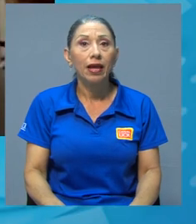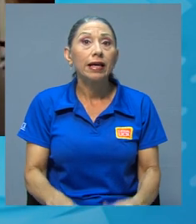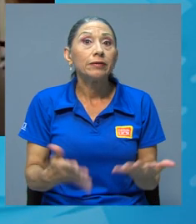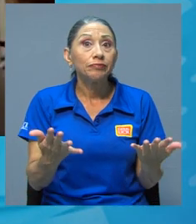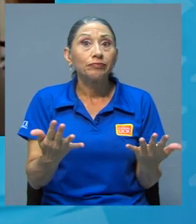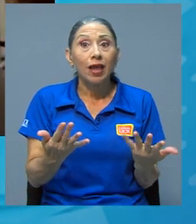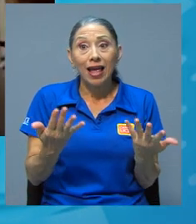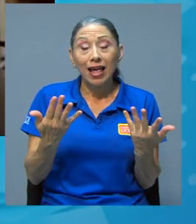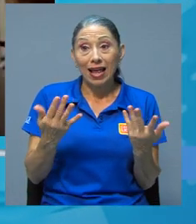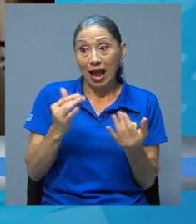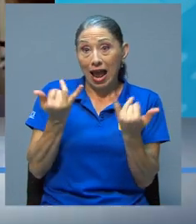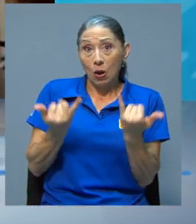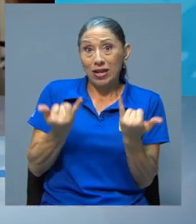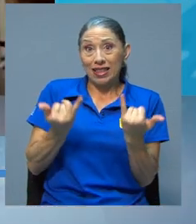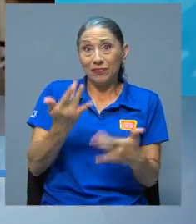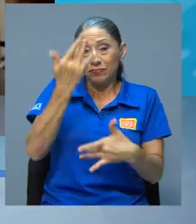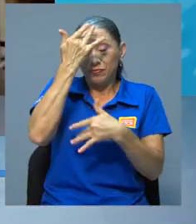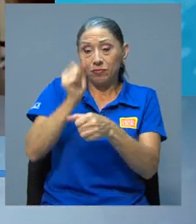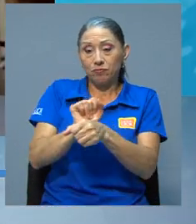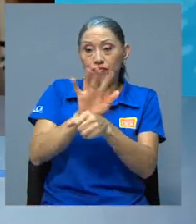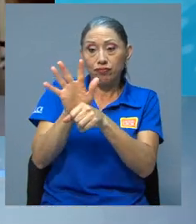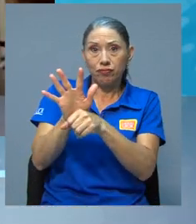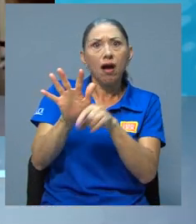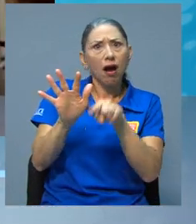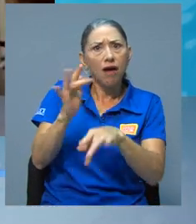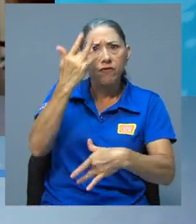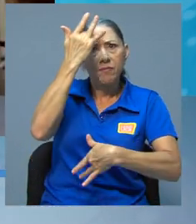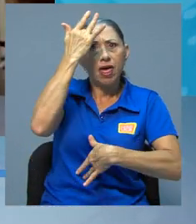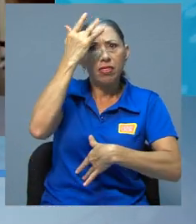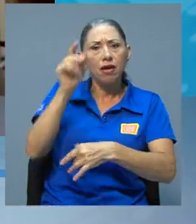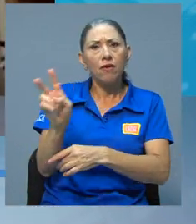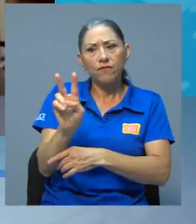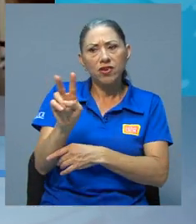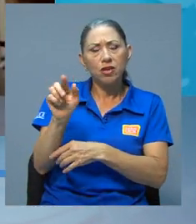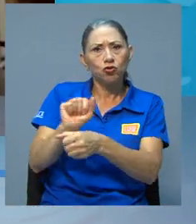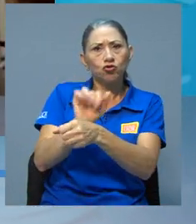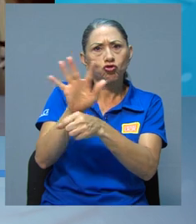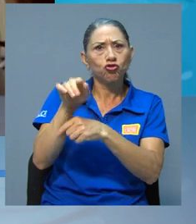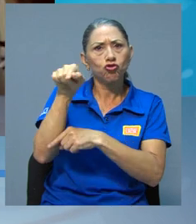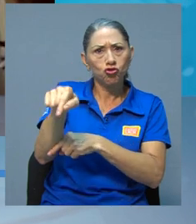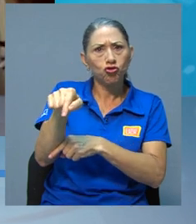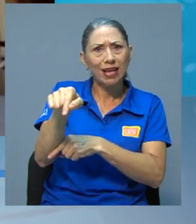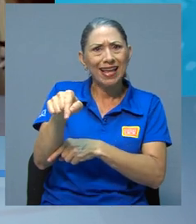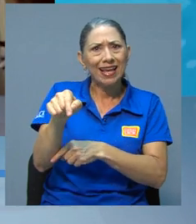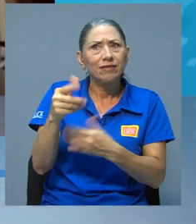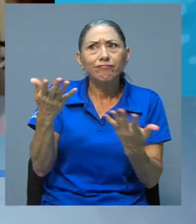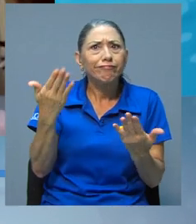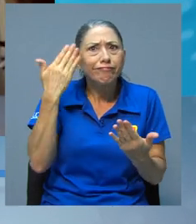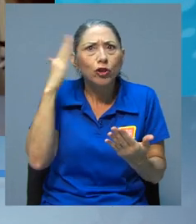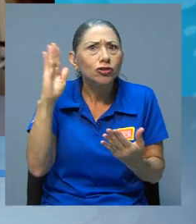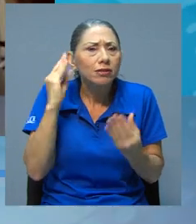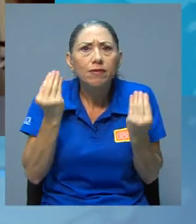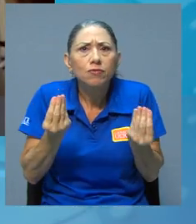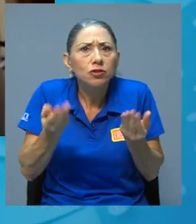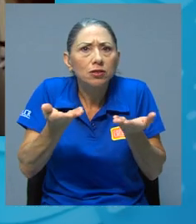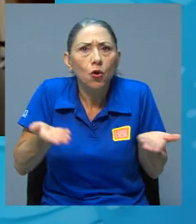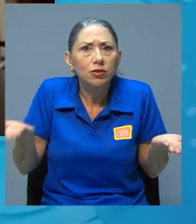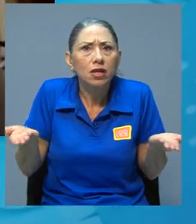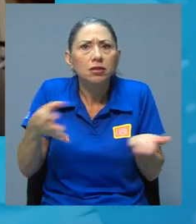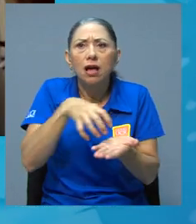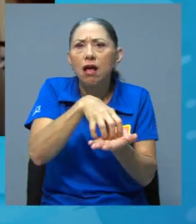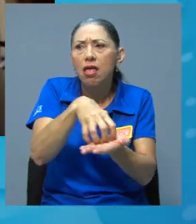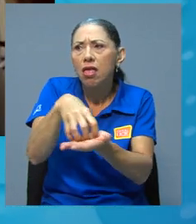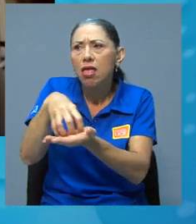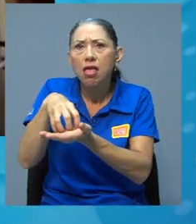una enfermedad, lo que causa la pandemia en que estamos actualmente, es un virus, una enfermedad que ha sido desconocida con mucha incertidumbre